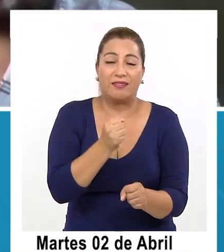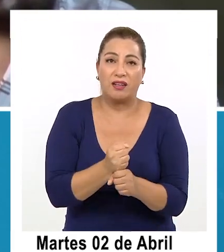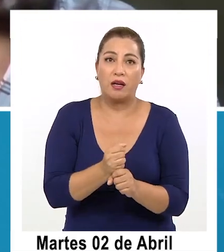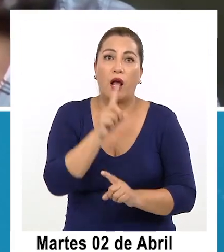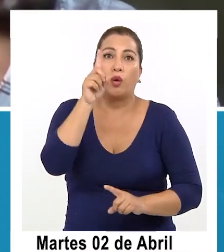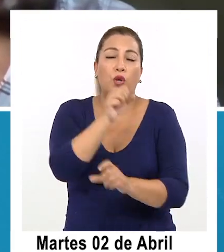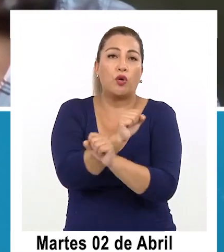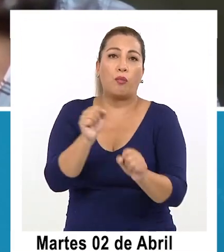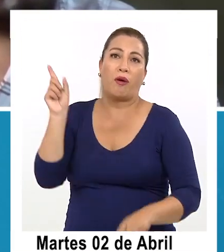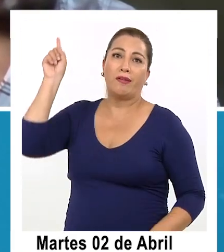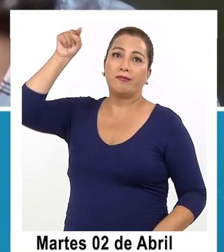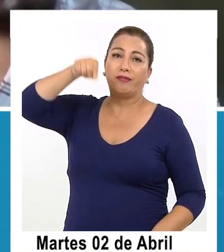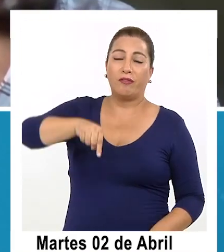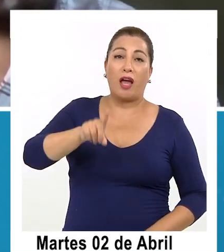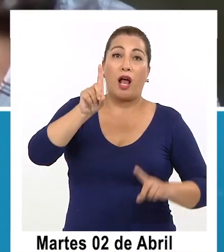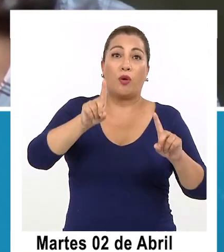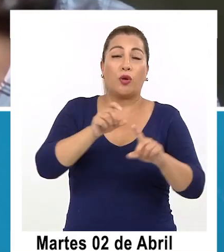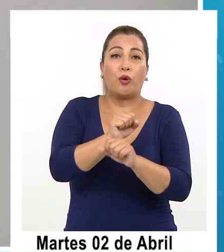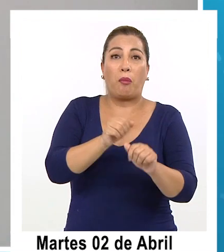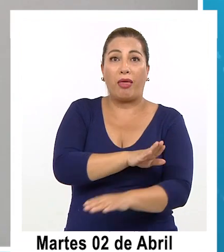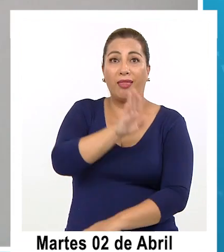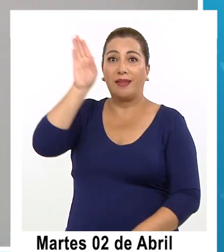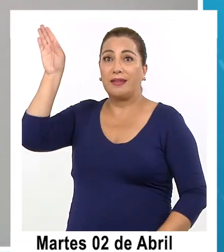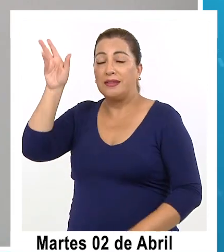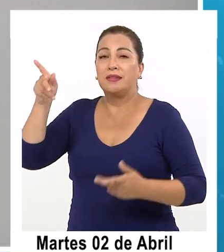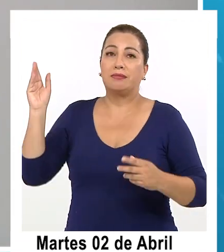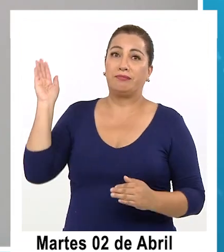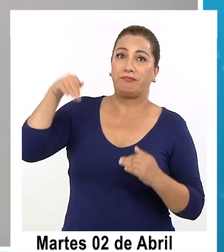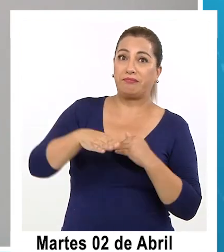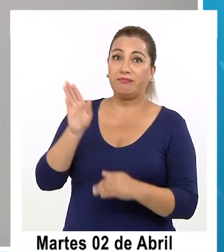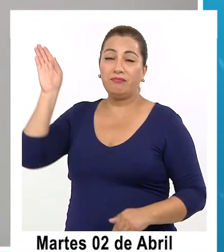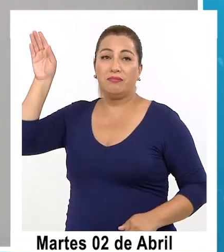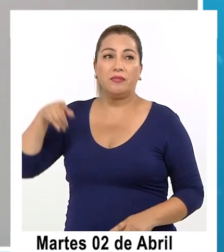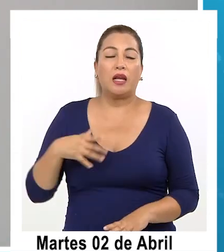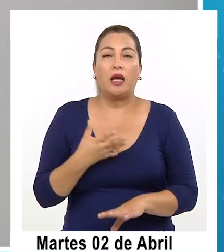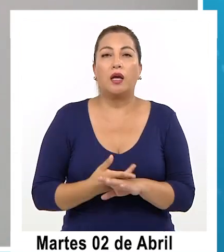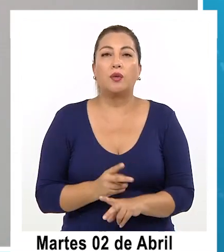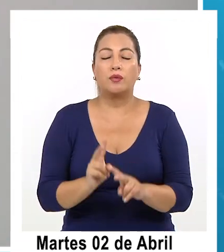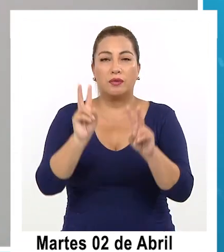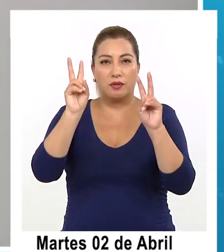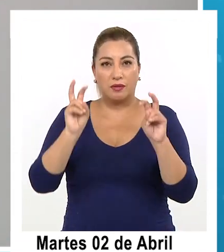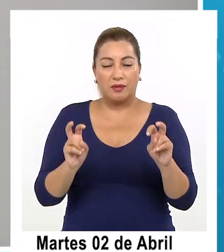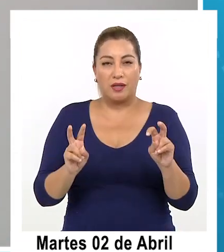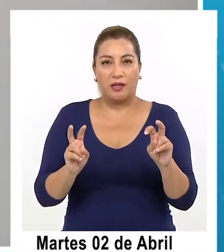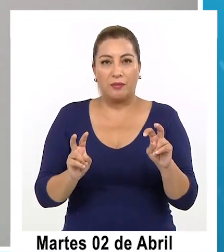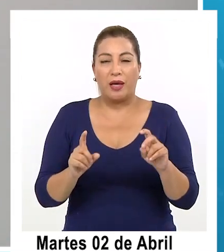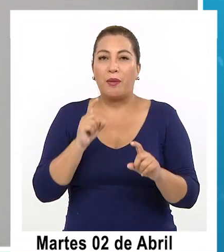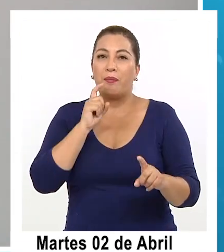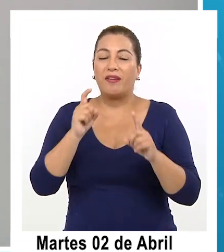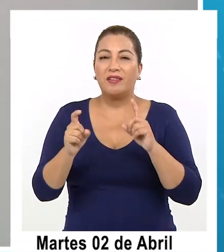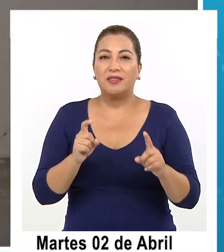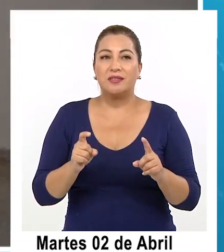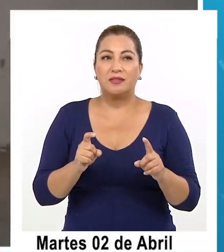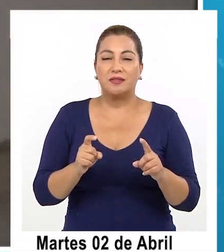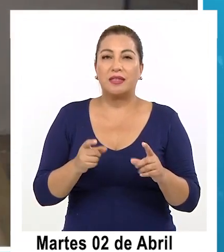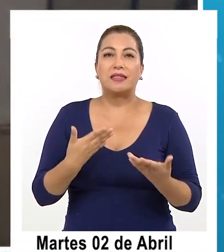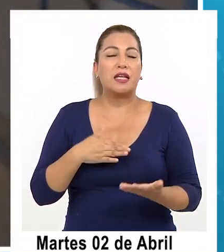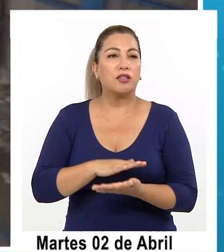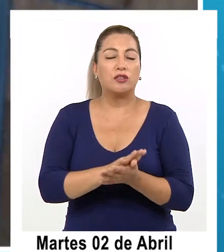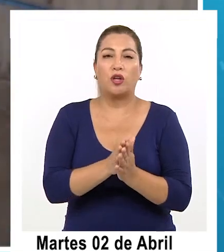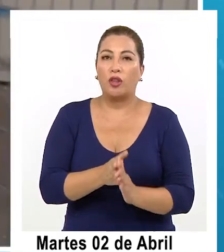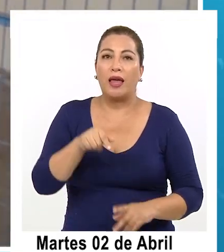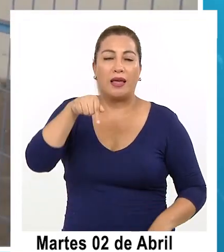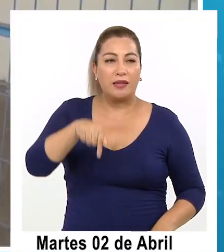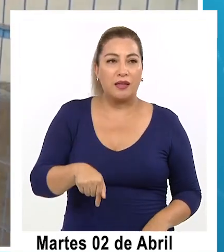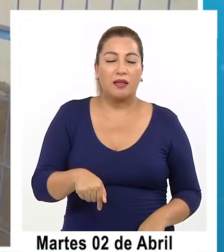no pudieron volver otros no podían interactuar en el fondo primero hay un concepto en gestión de riesgo exacto y que la redundancia nuestras